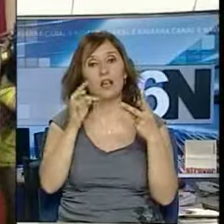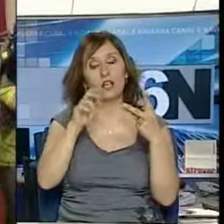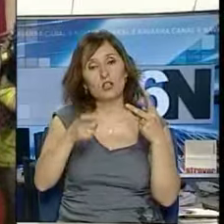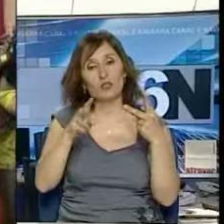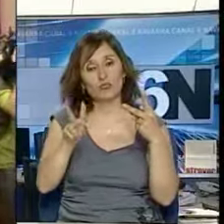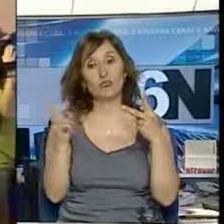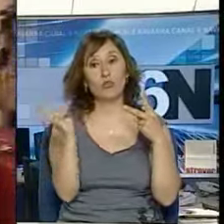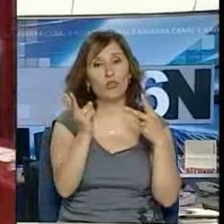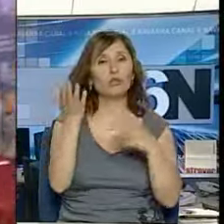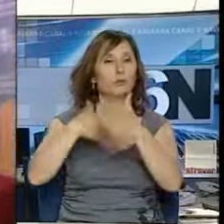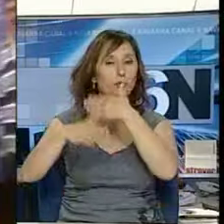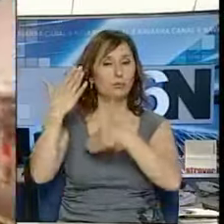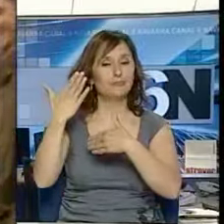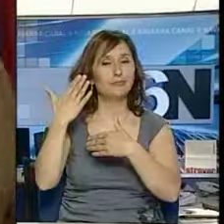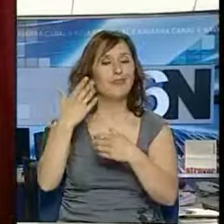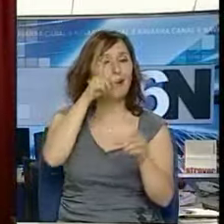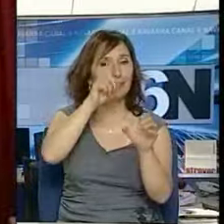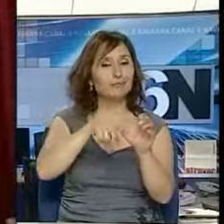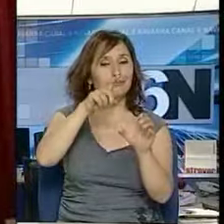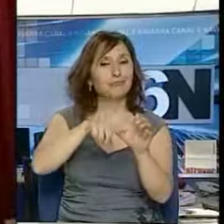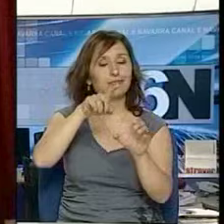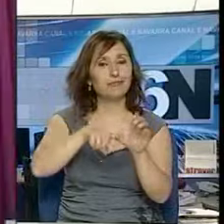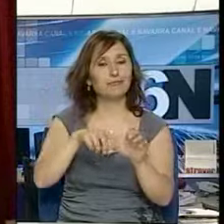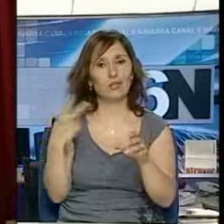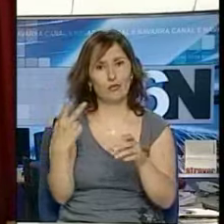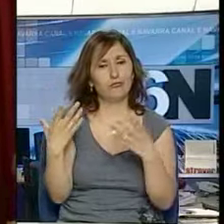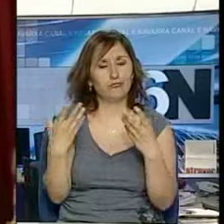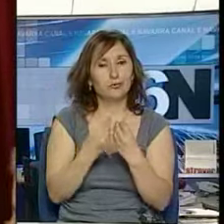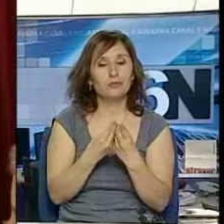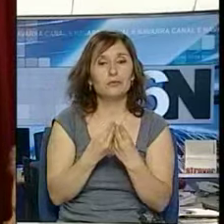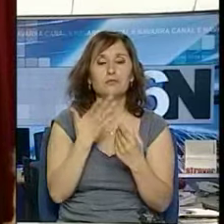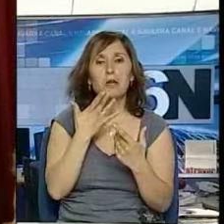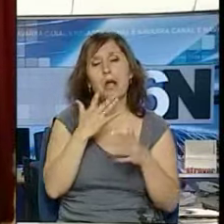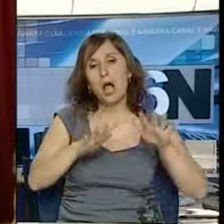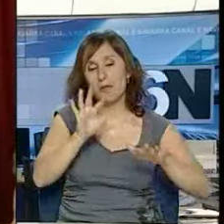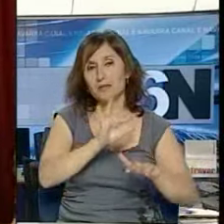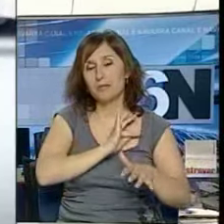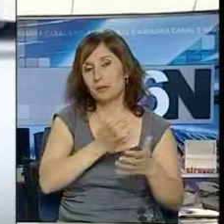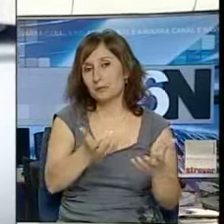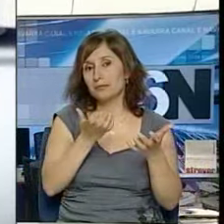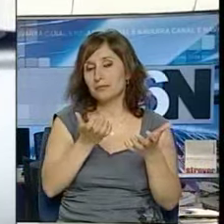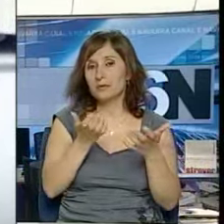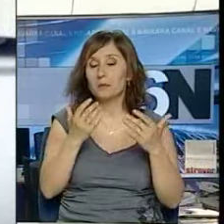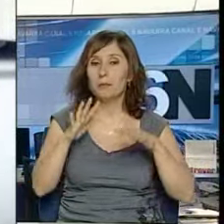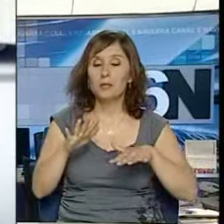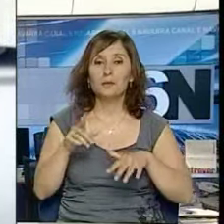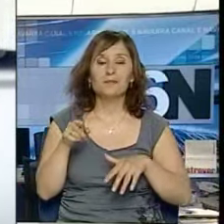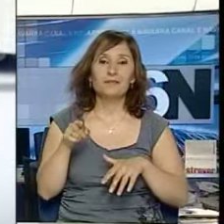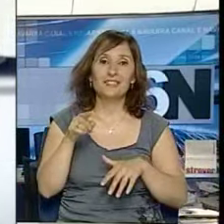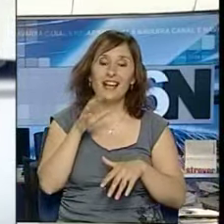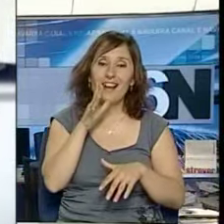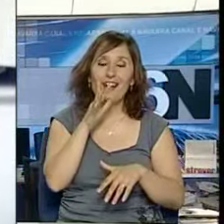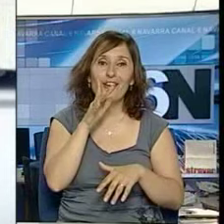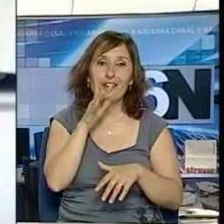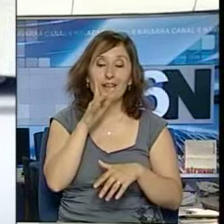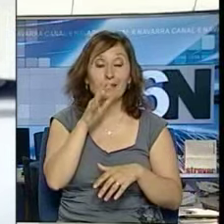Ayerra, que ya habían participado en otros certámenes de manera conjunta, obteniendo premios en alguno de ellos, pero que sienten una especial emoción